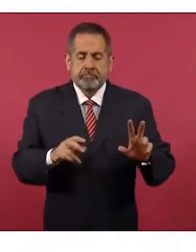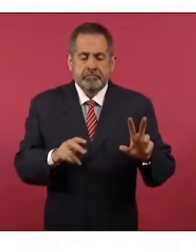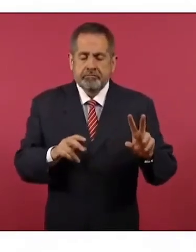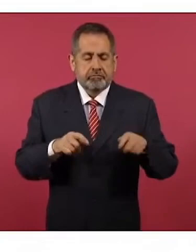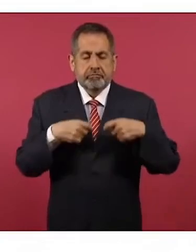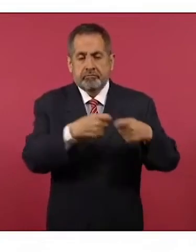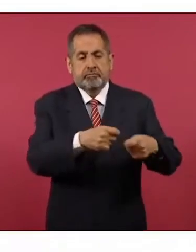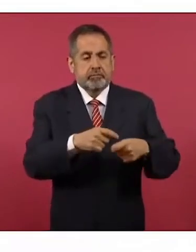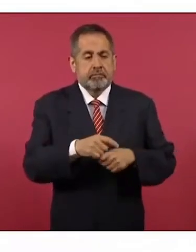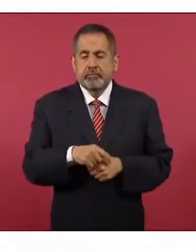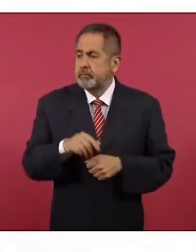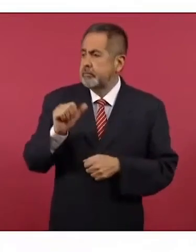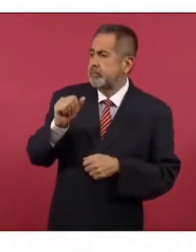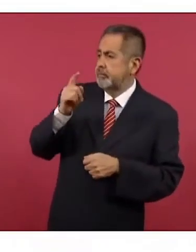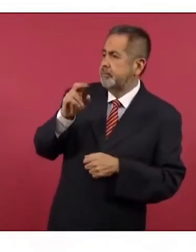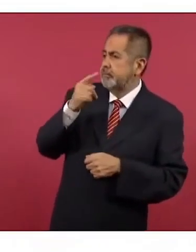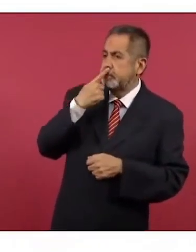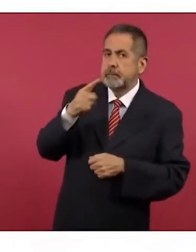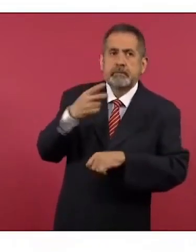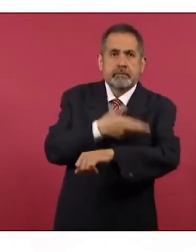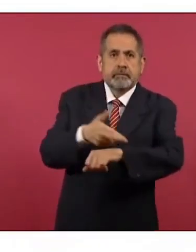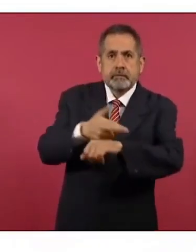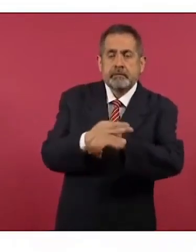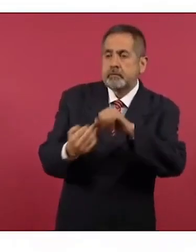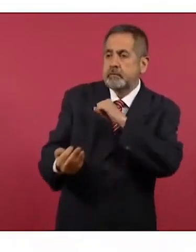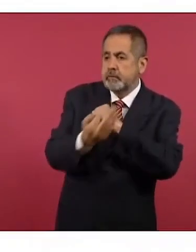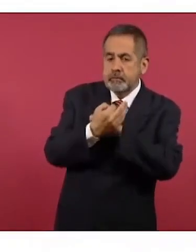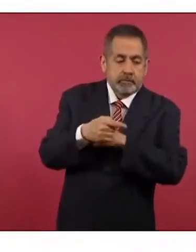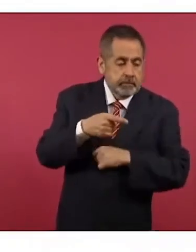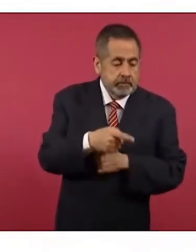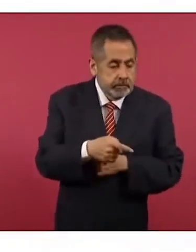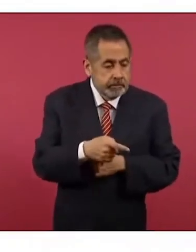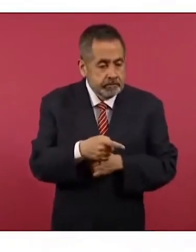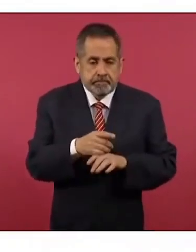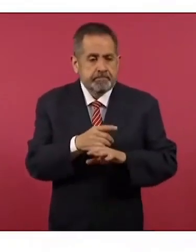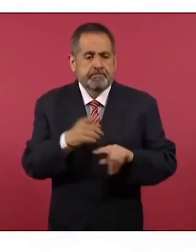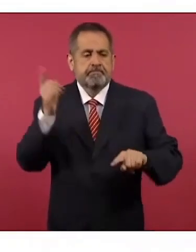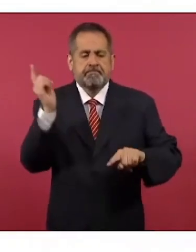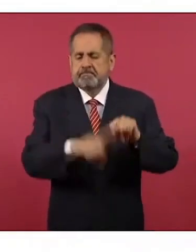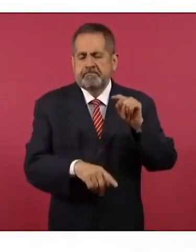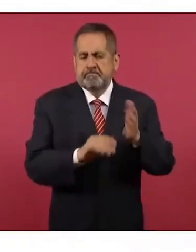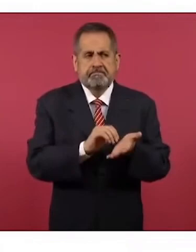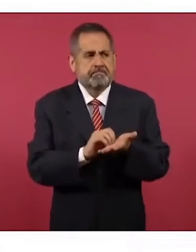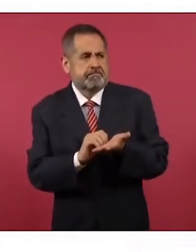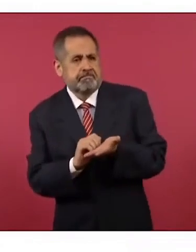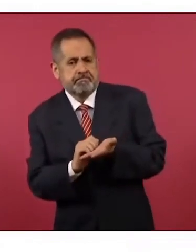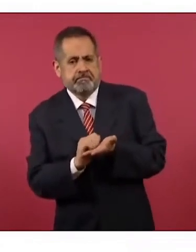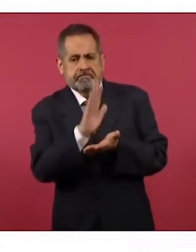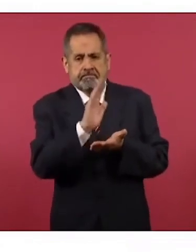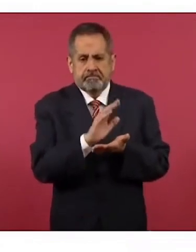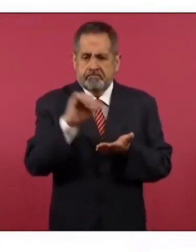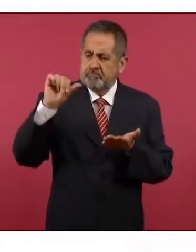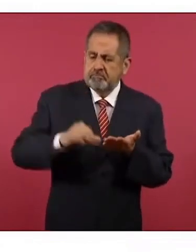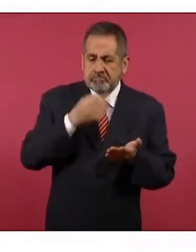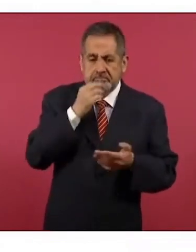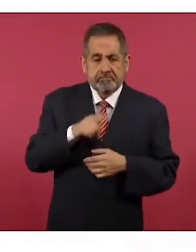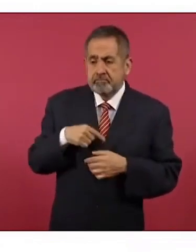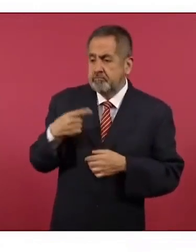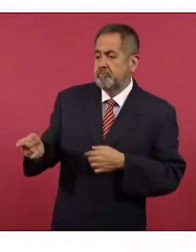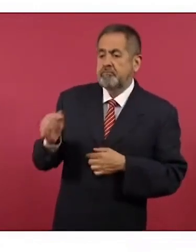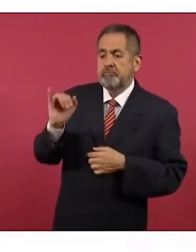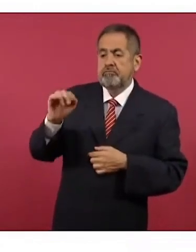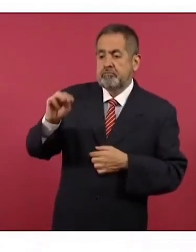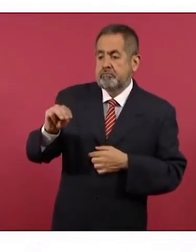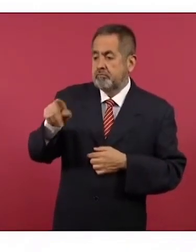un amparo y fue revocado ese amparo y fue expulsado del país vía Fast Track a través del